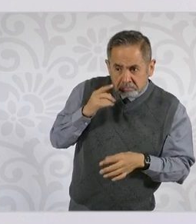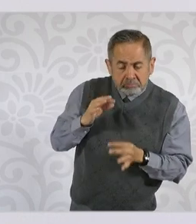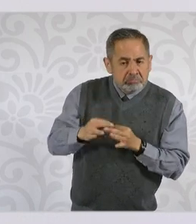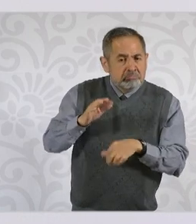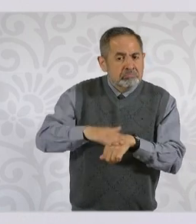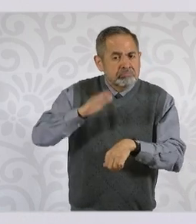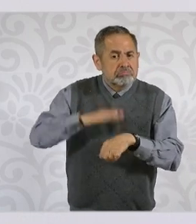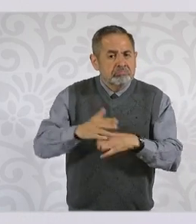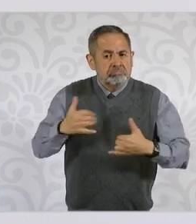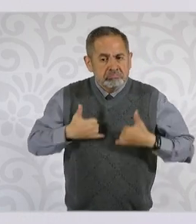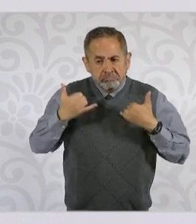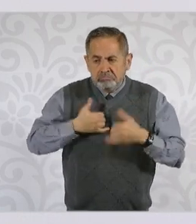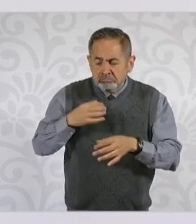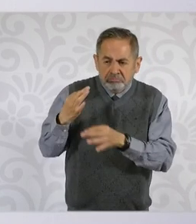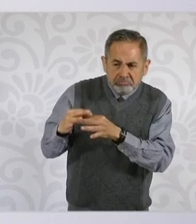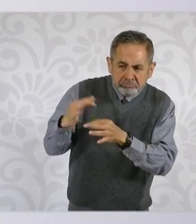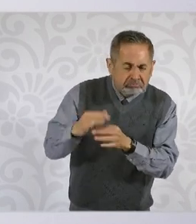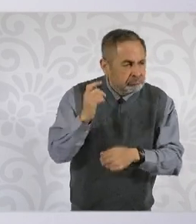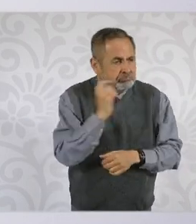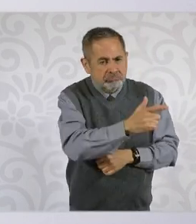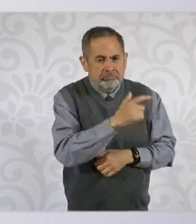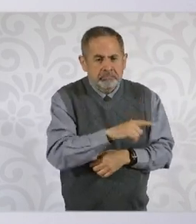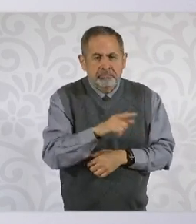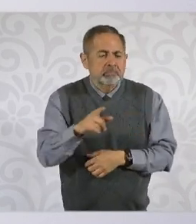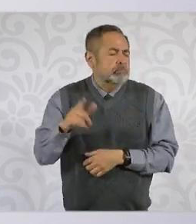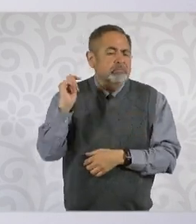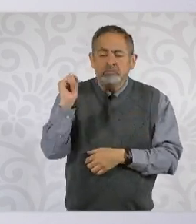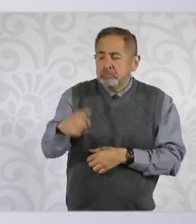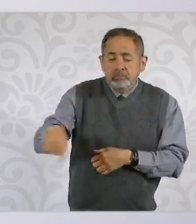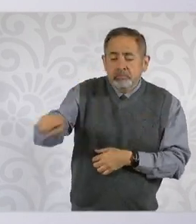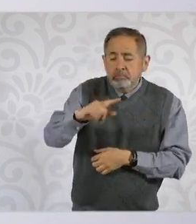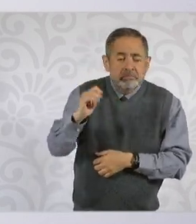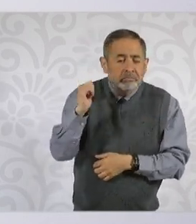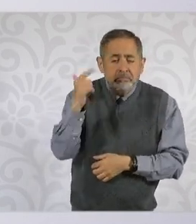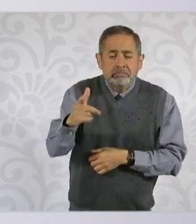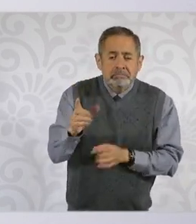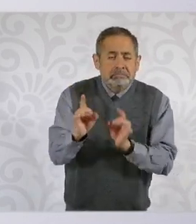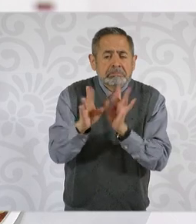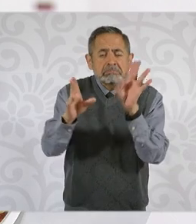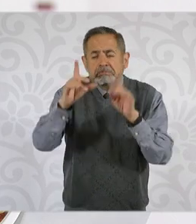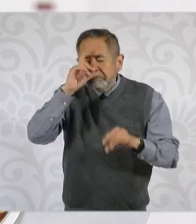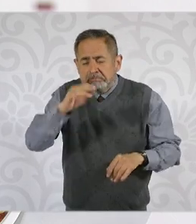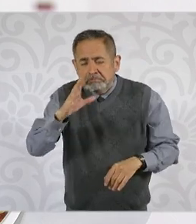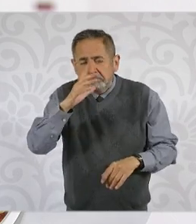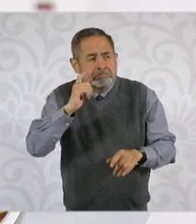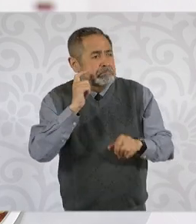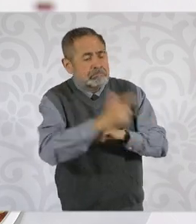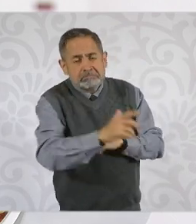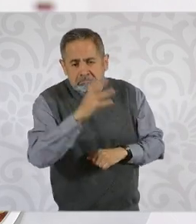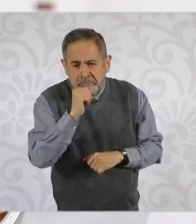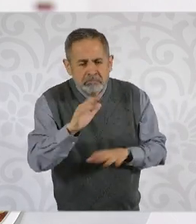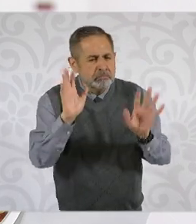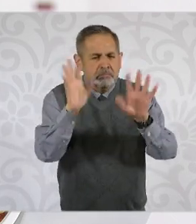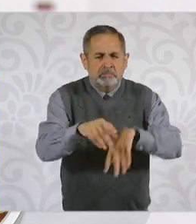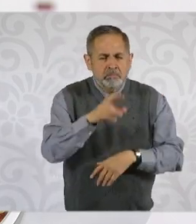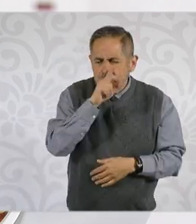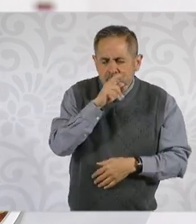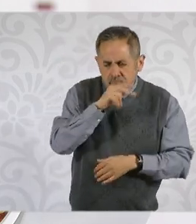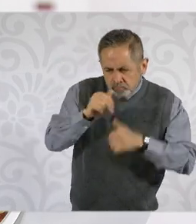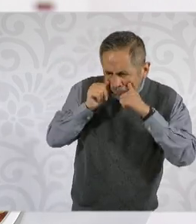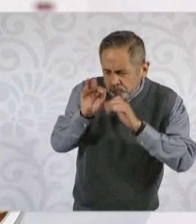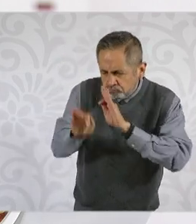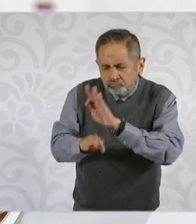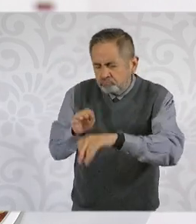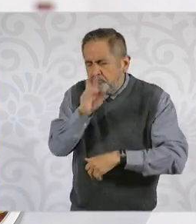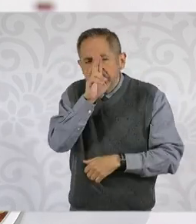especiales en función de la razón por la cual no se podía pagar, pero en la elaboración de